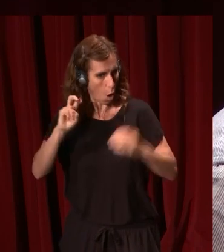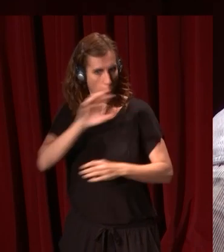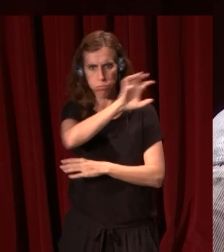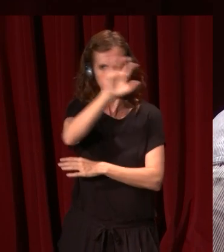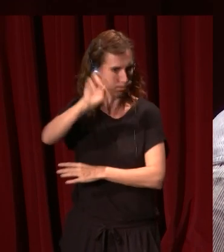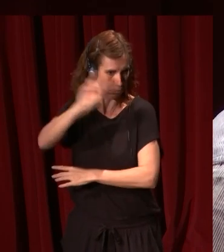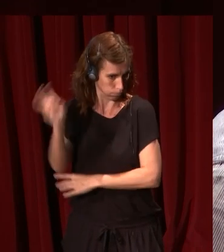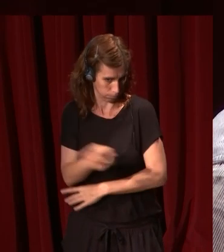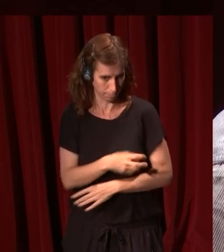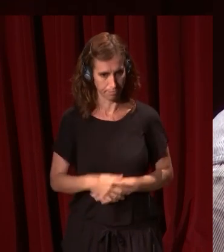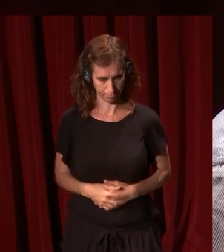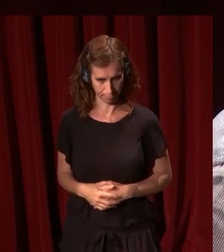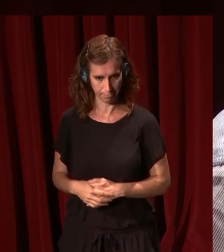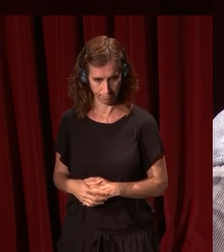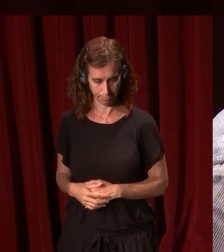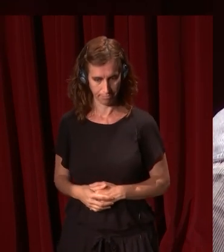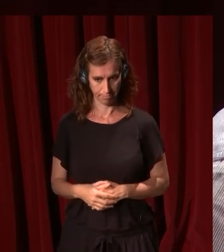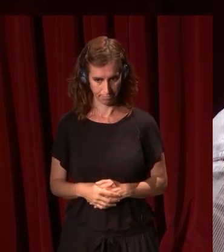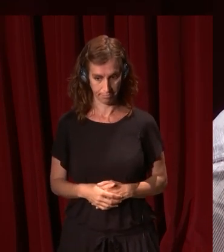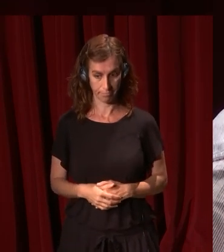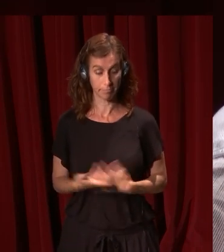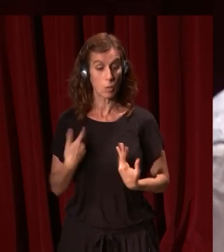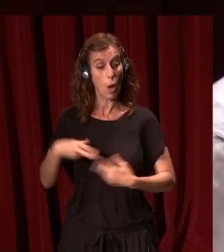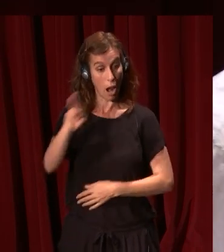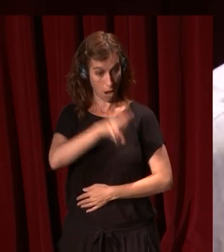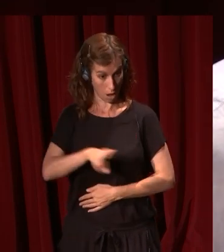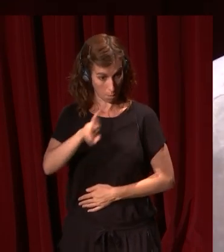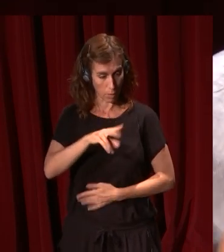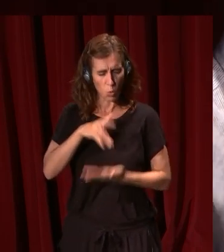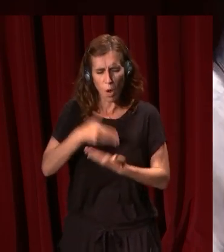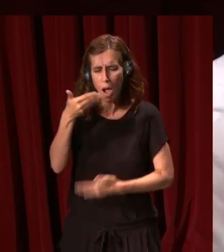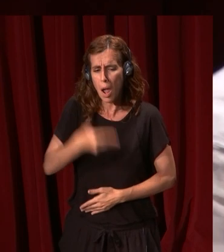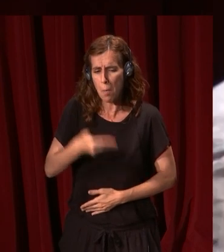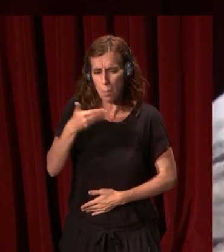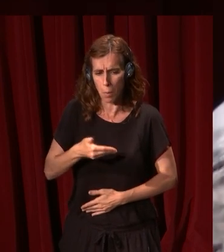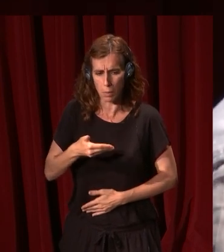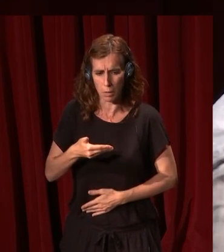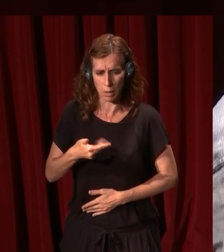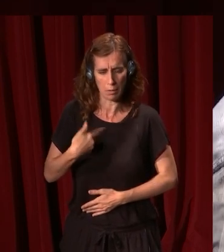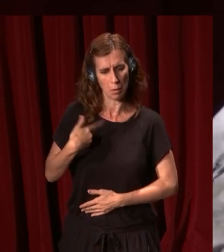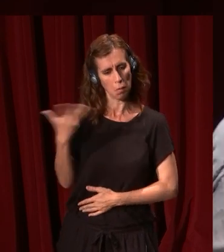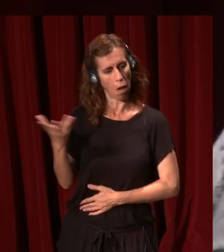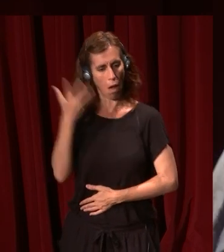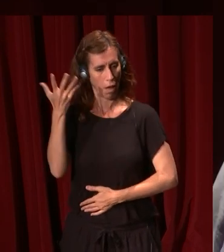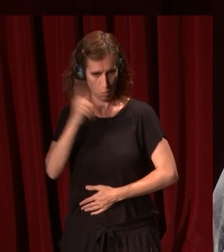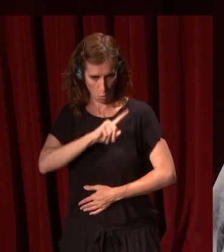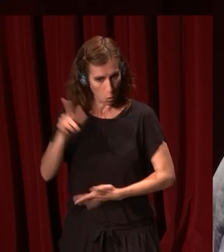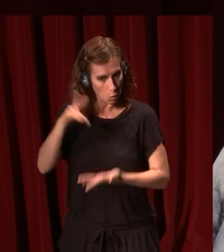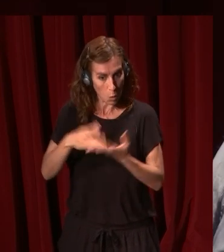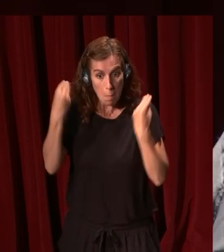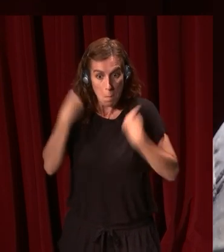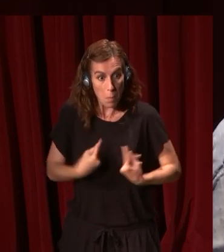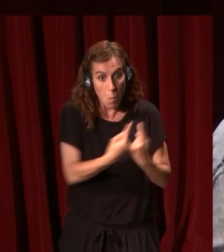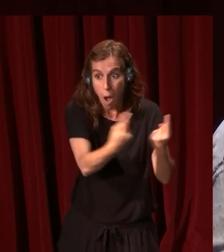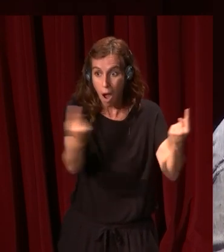otro caso que estemos contemplando. Insisto en que es importante no ser arrogante con estas cuestiones y darse cuenta que nos pasaría lo